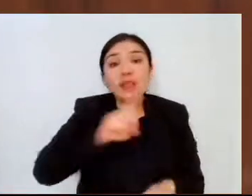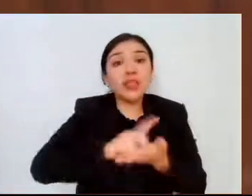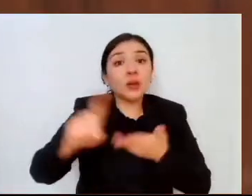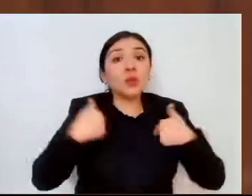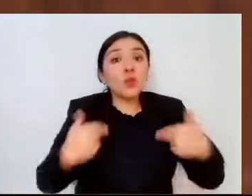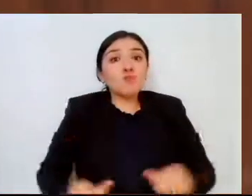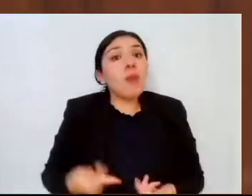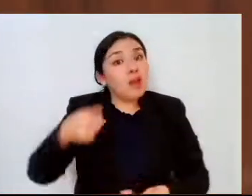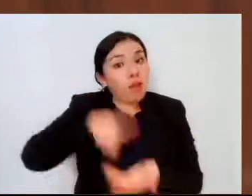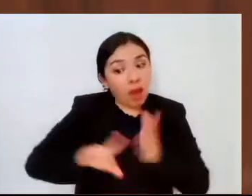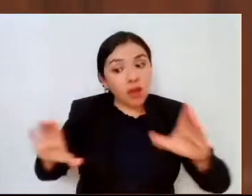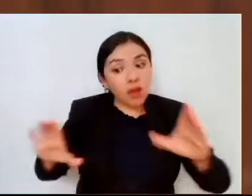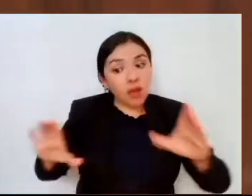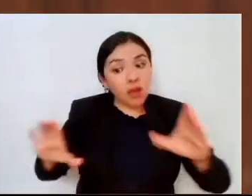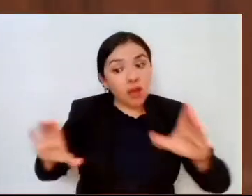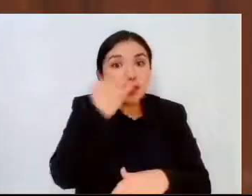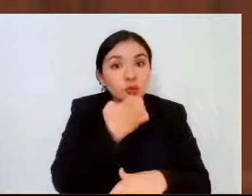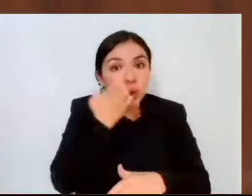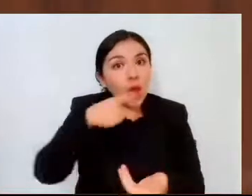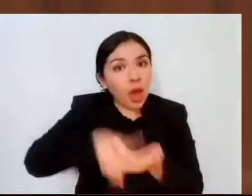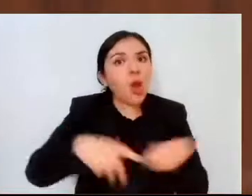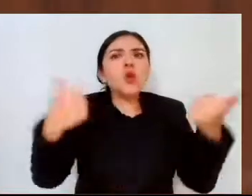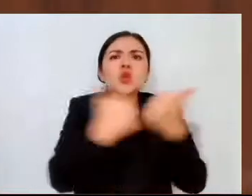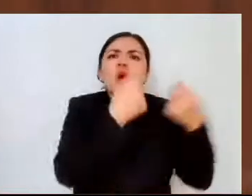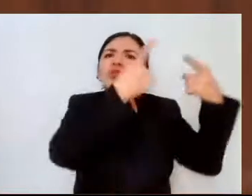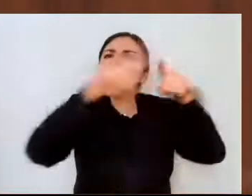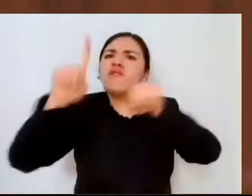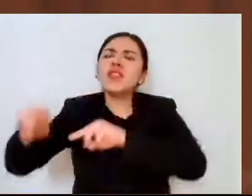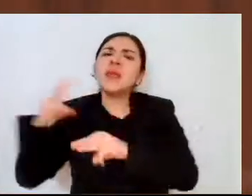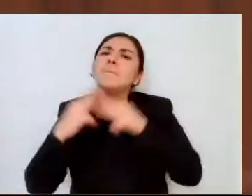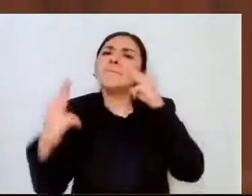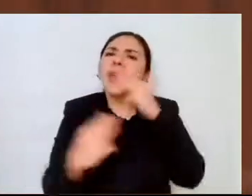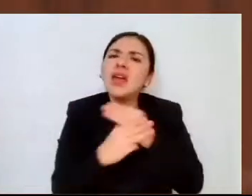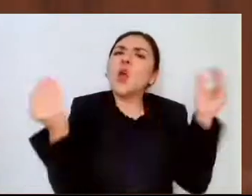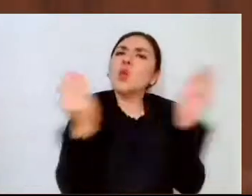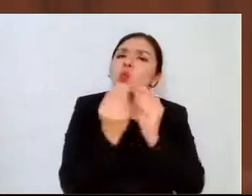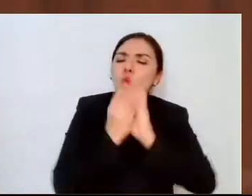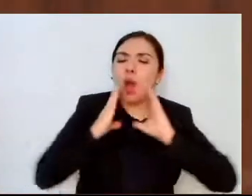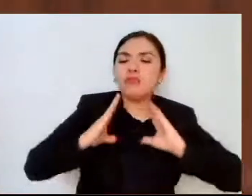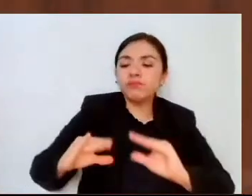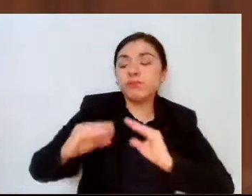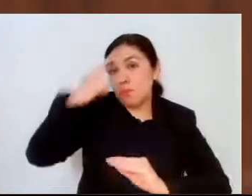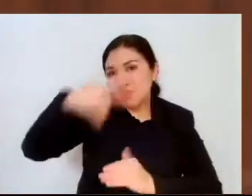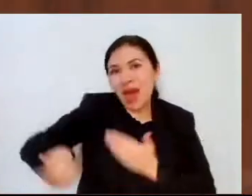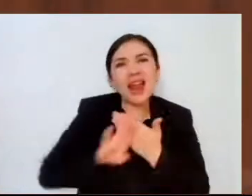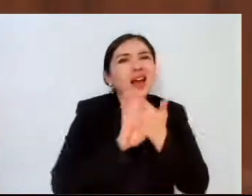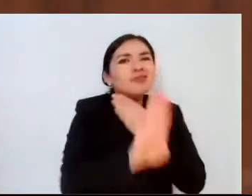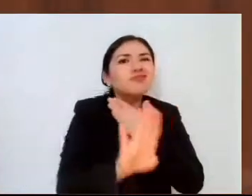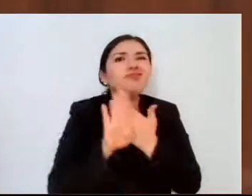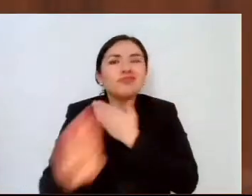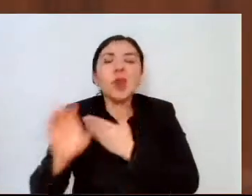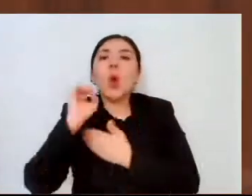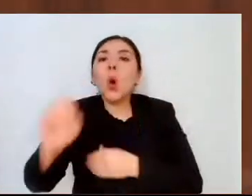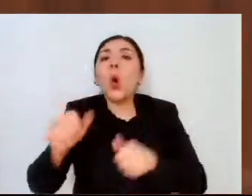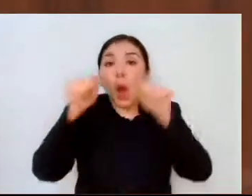comunidad educativa, a través de diversos materiales y capacitaciones para prevenir y atender